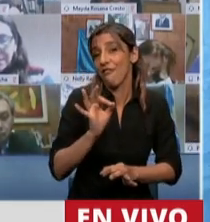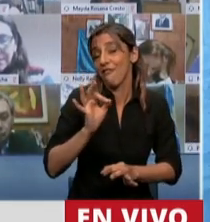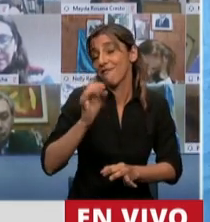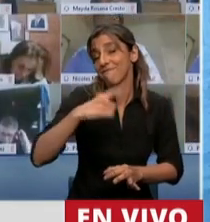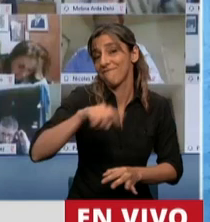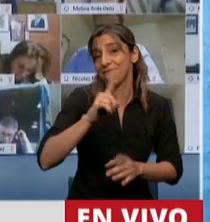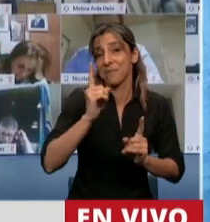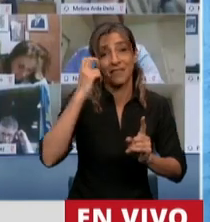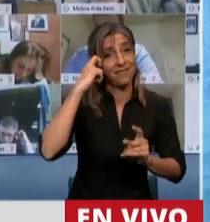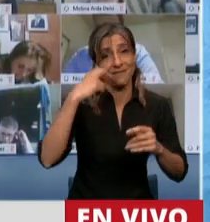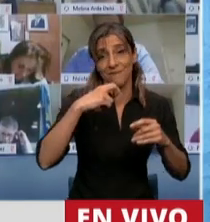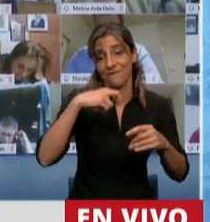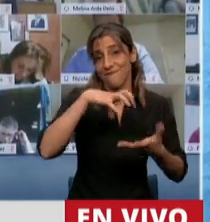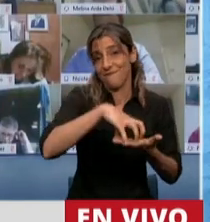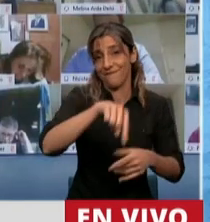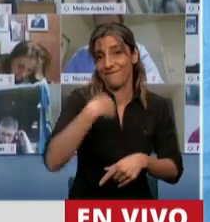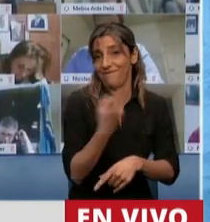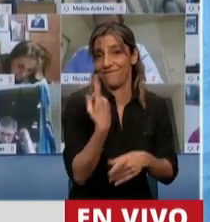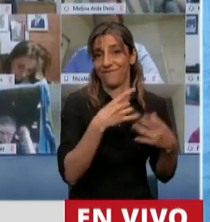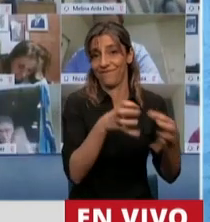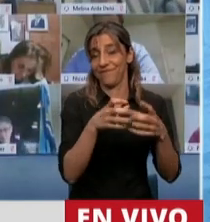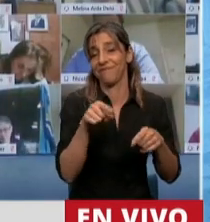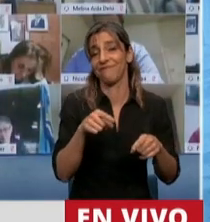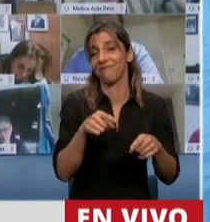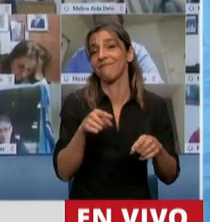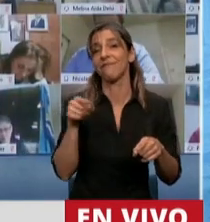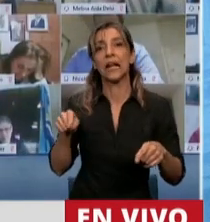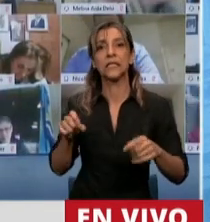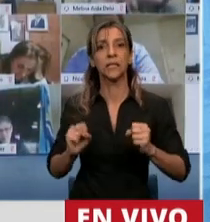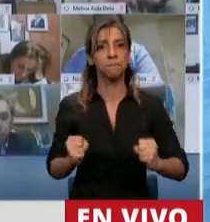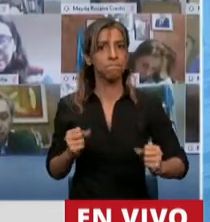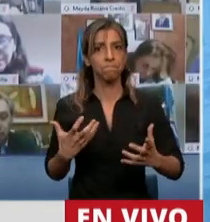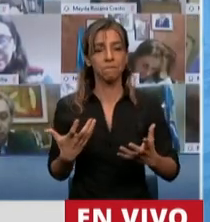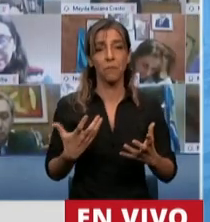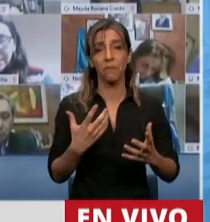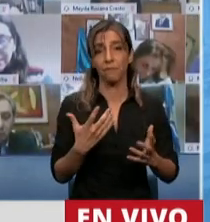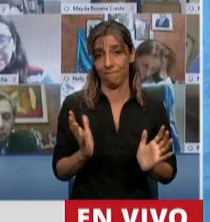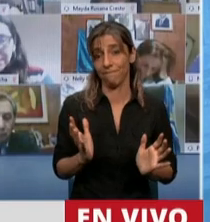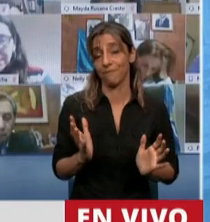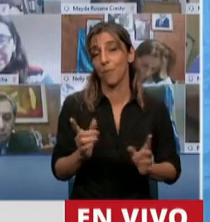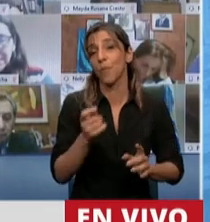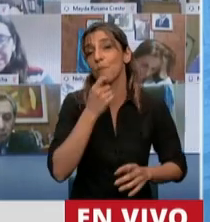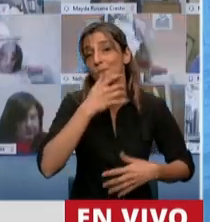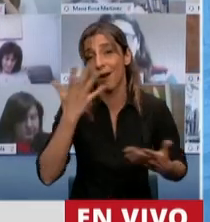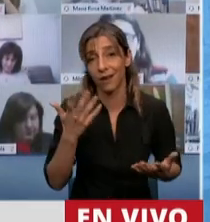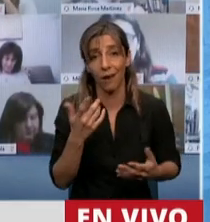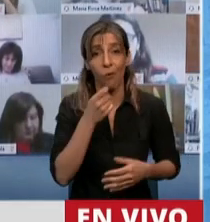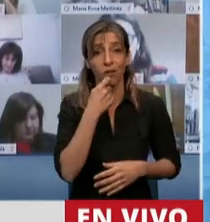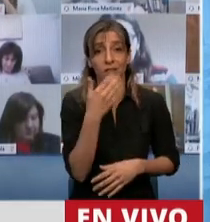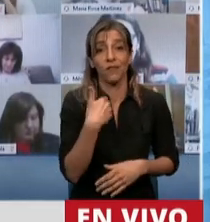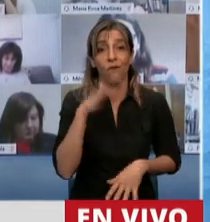Una de ellas, por ejemplo, si se tienen que enfrentar a discutir el aporte de las grandes fortunas para